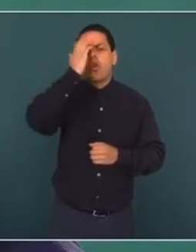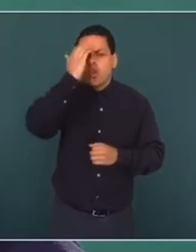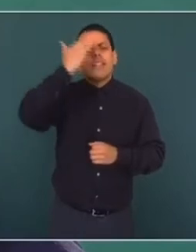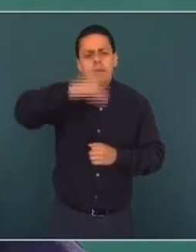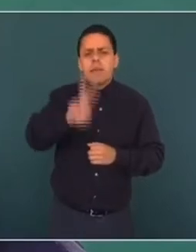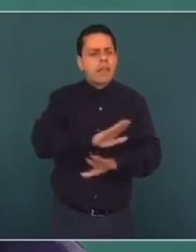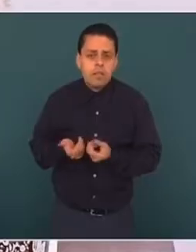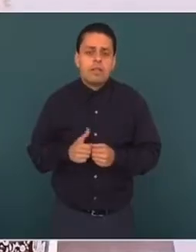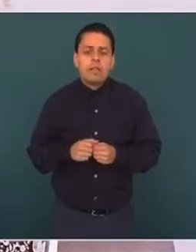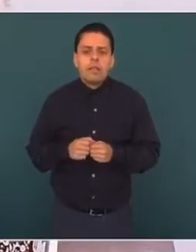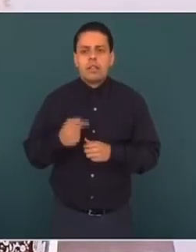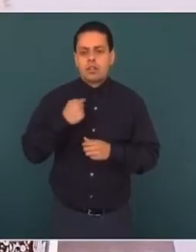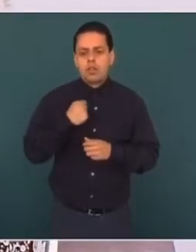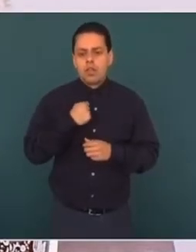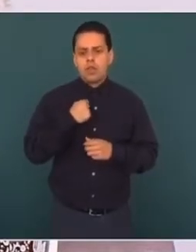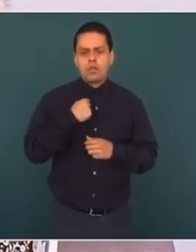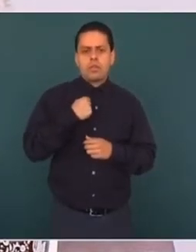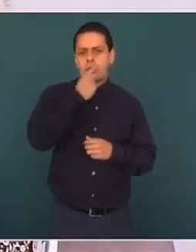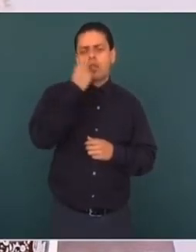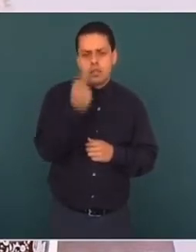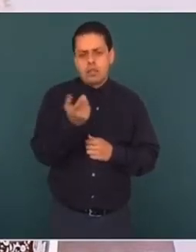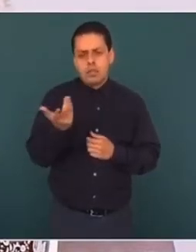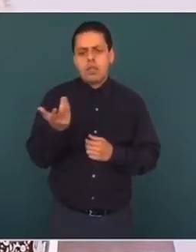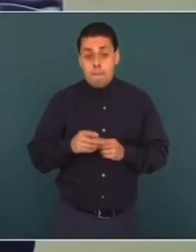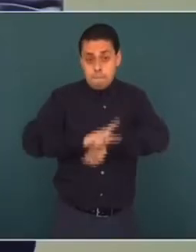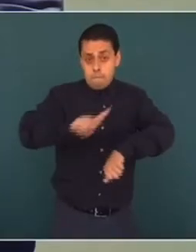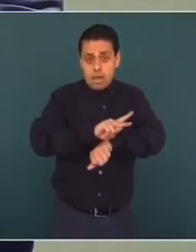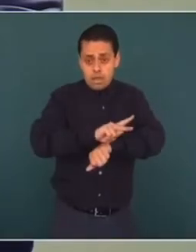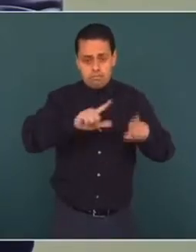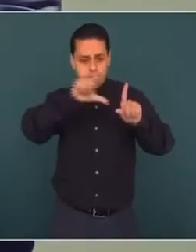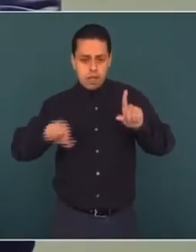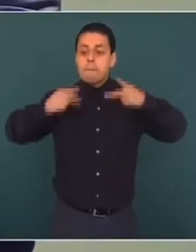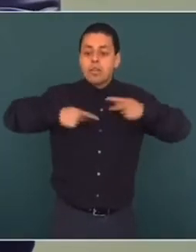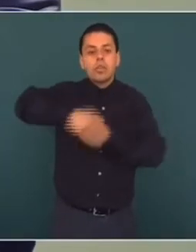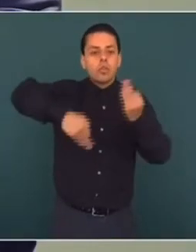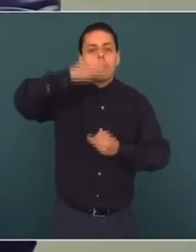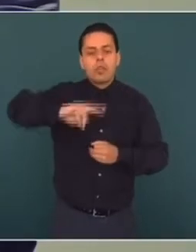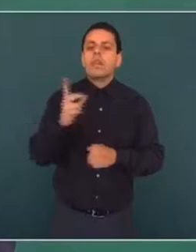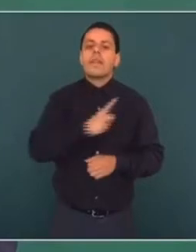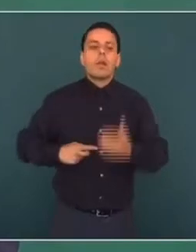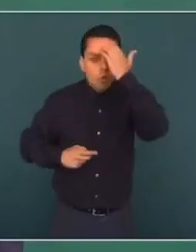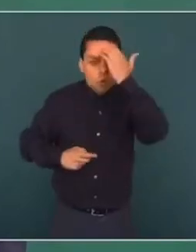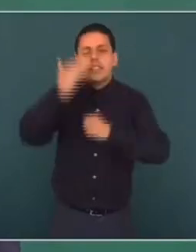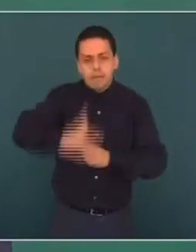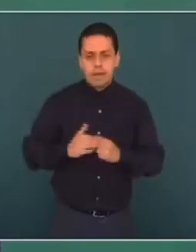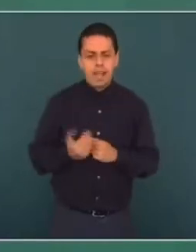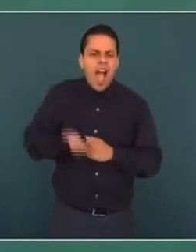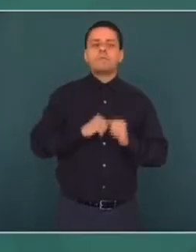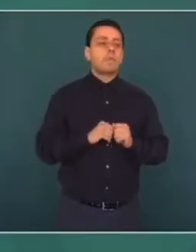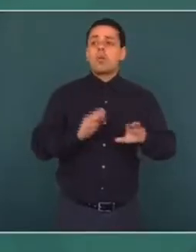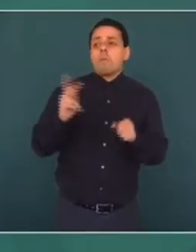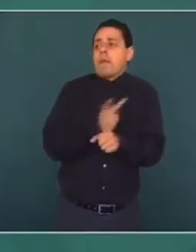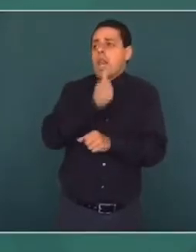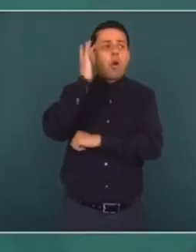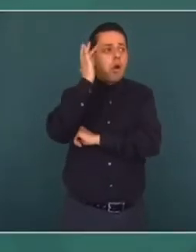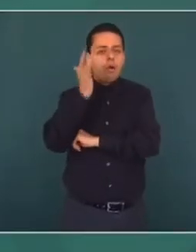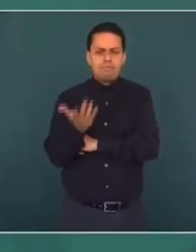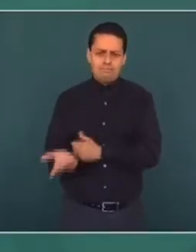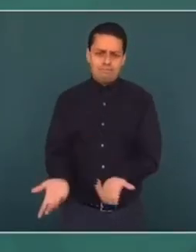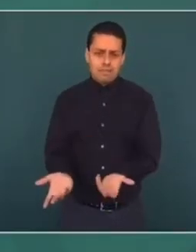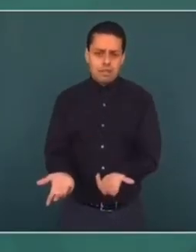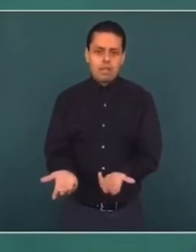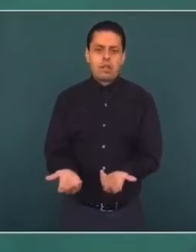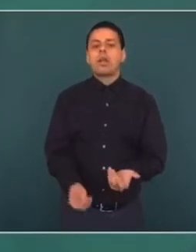conozca la verdad. Yo sostengo mis planteamientos, que todos los mexicanos sepamos. Porque antes no se sabía. En este caso del